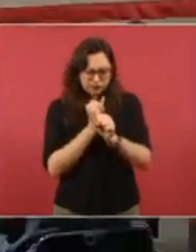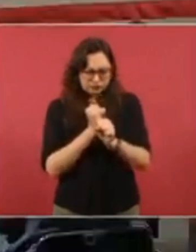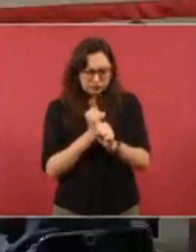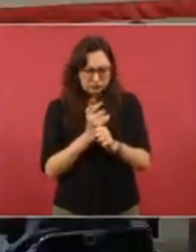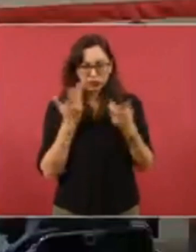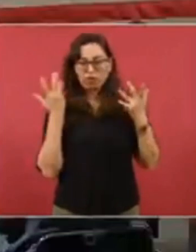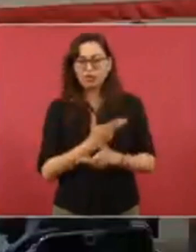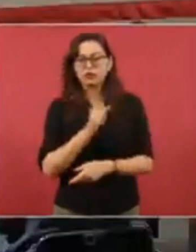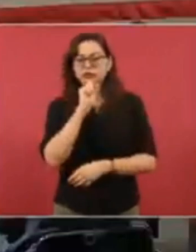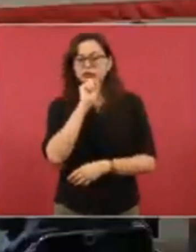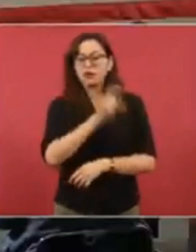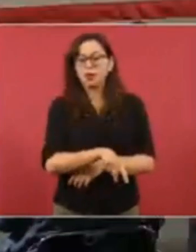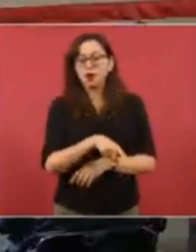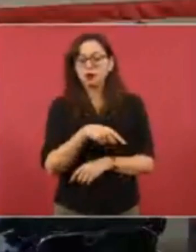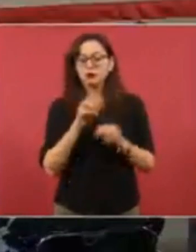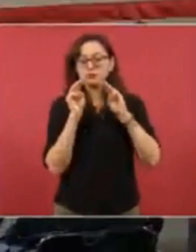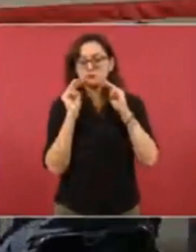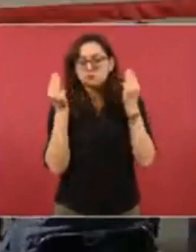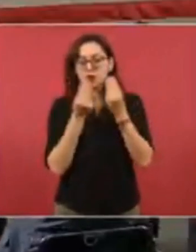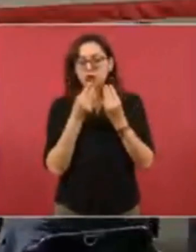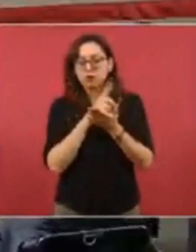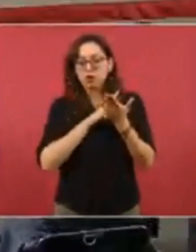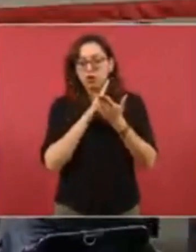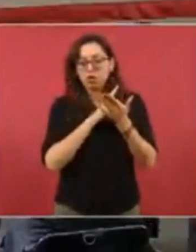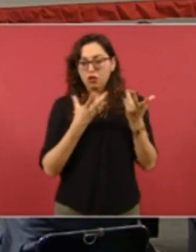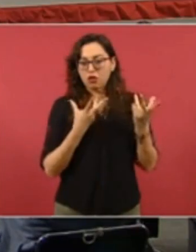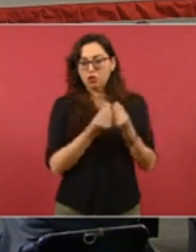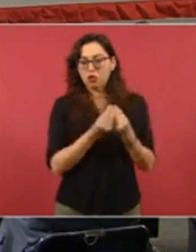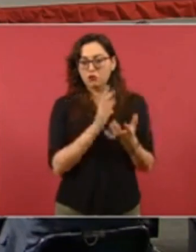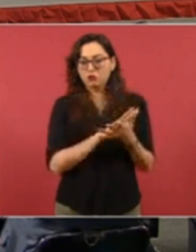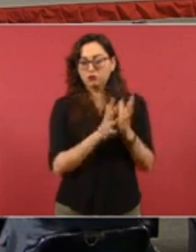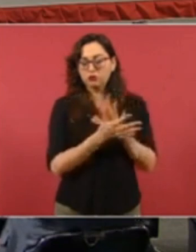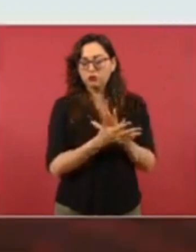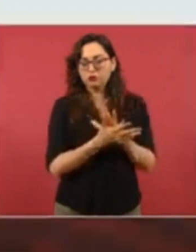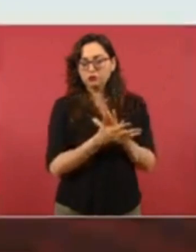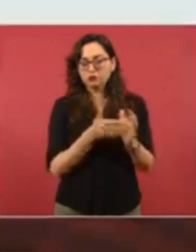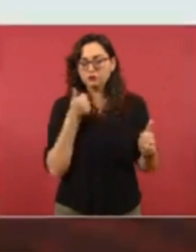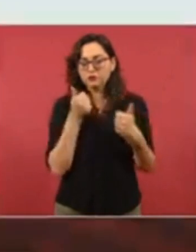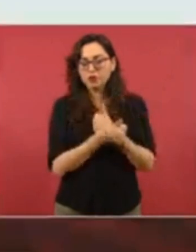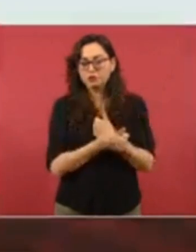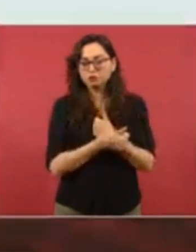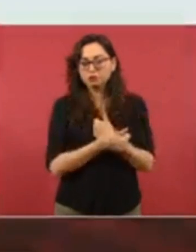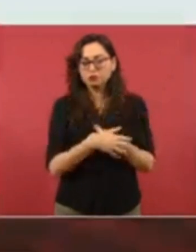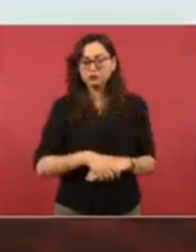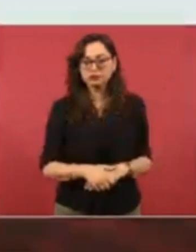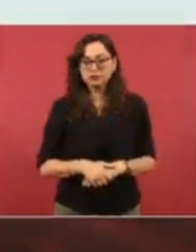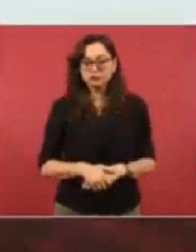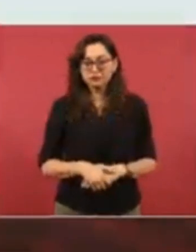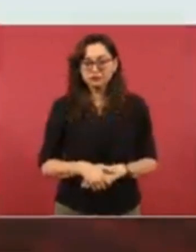narcotraficantes y este señor me recomienda